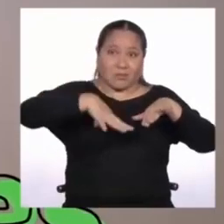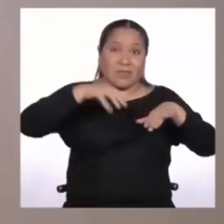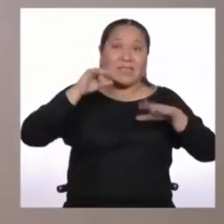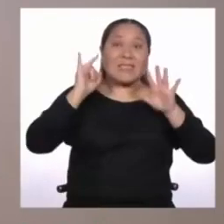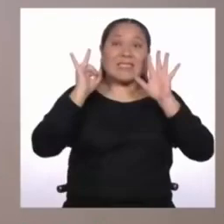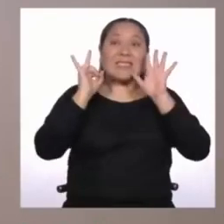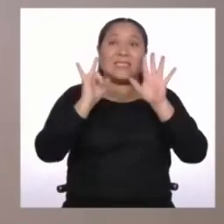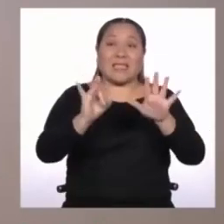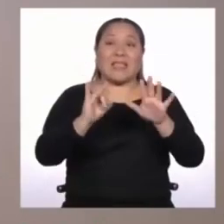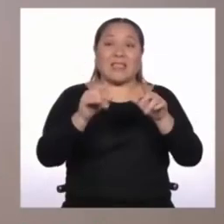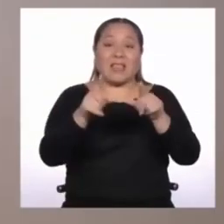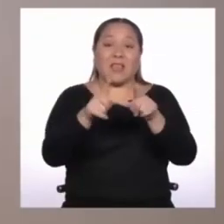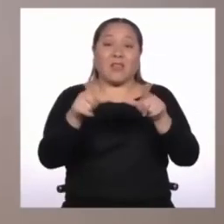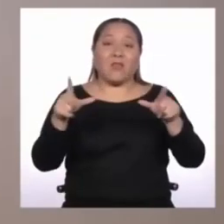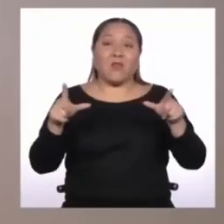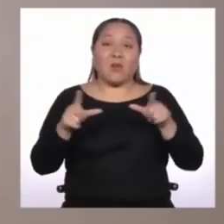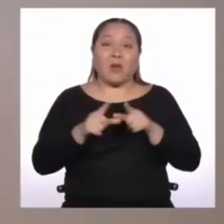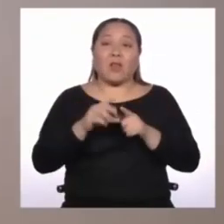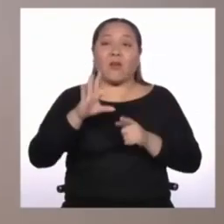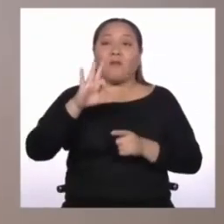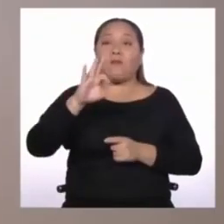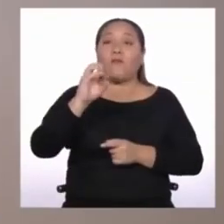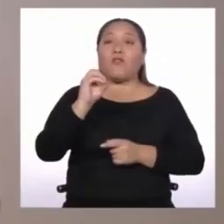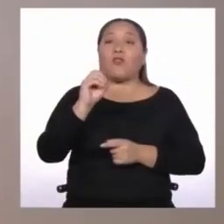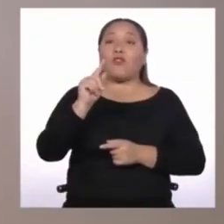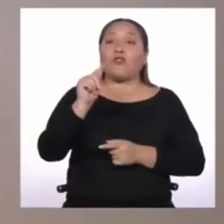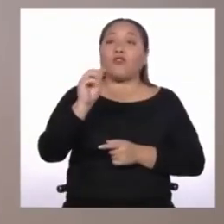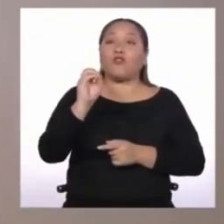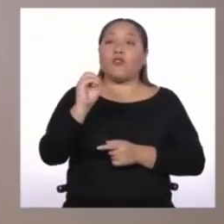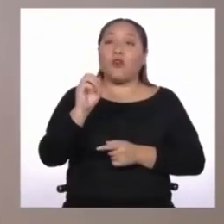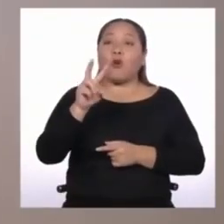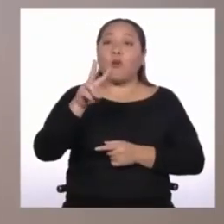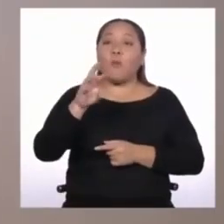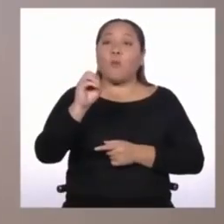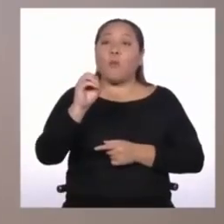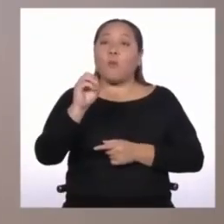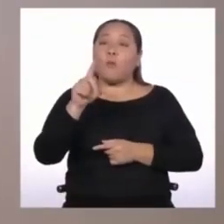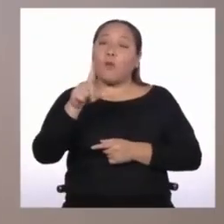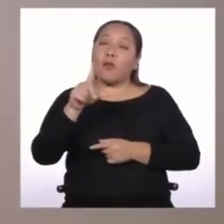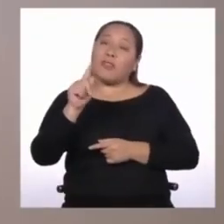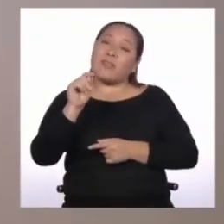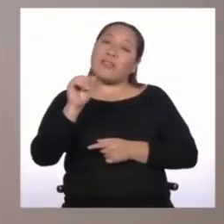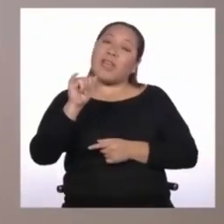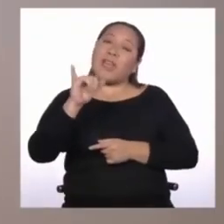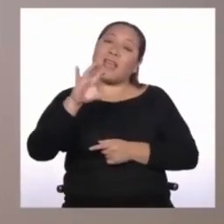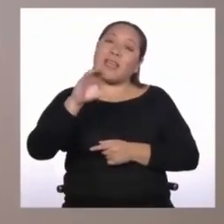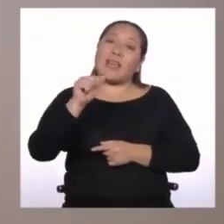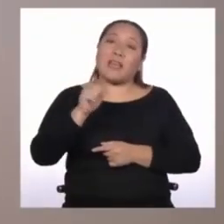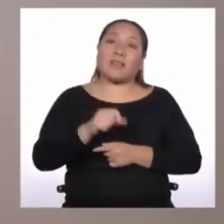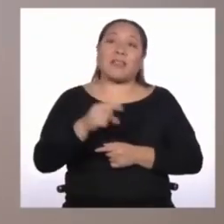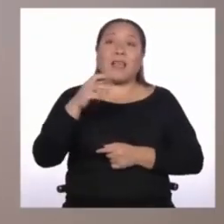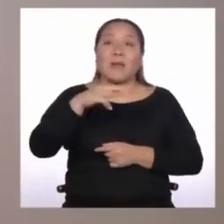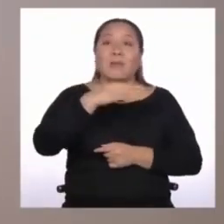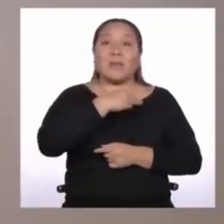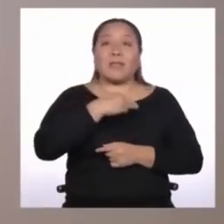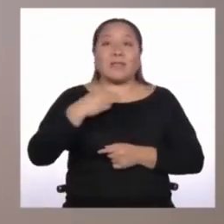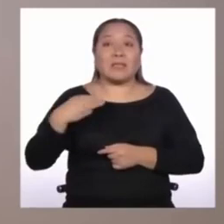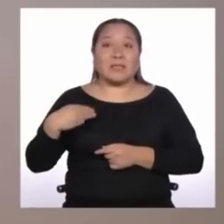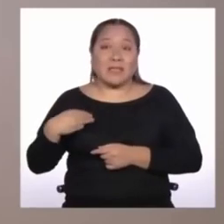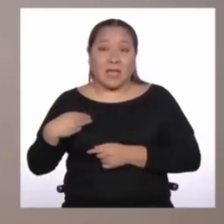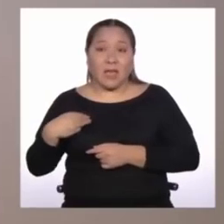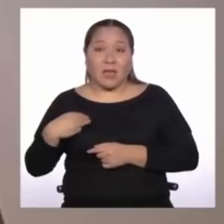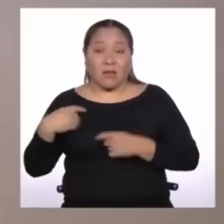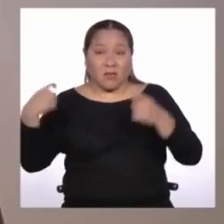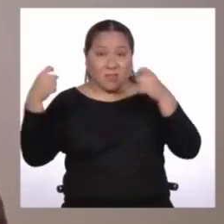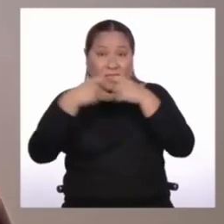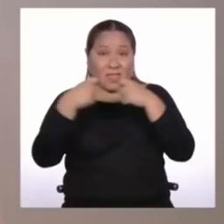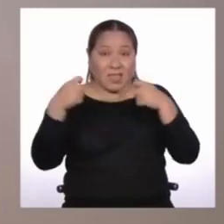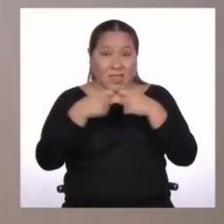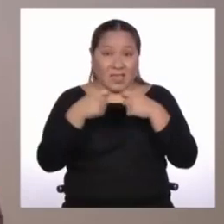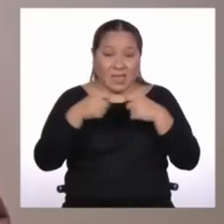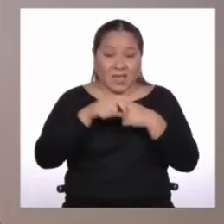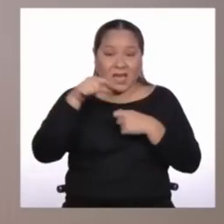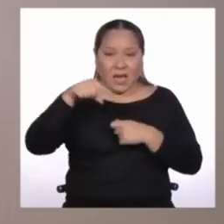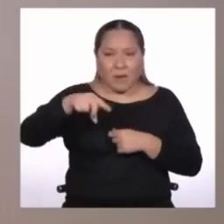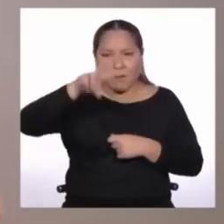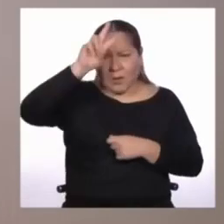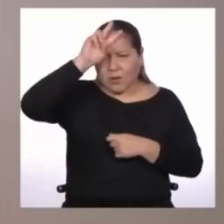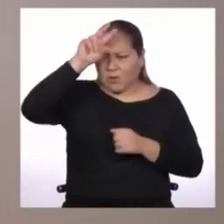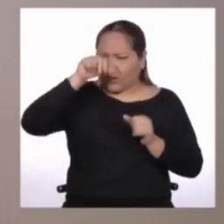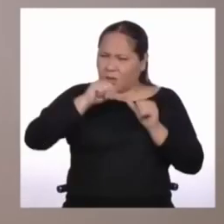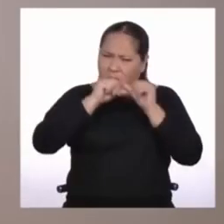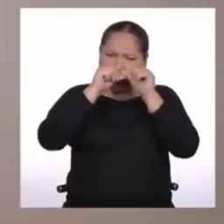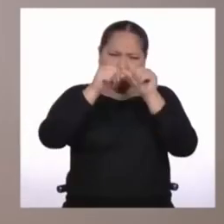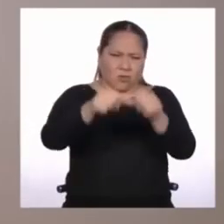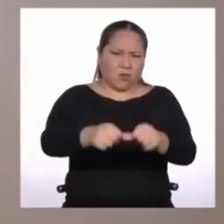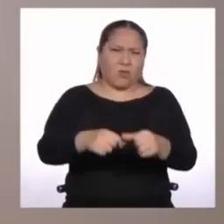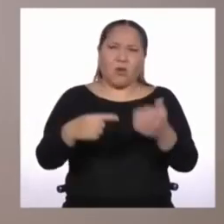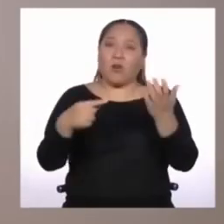centrales de energía fotovoltaica del Perú y según el Ministerio de Energía y Minas, el Perú tiene potencial para seguir desarrollando energía